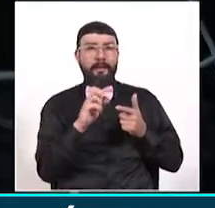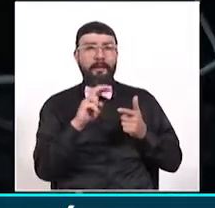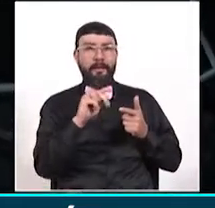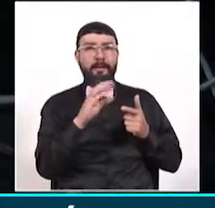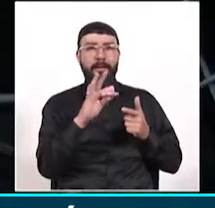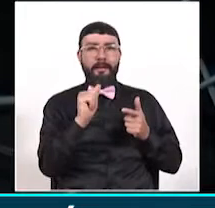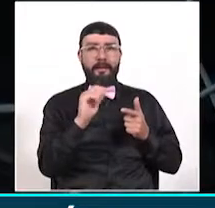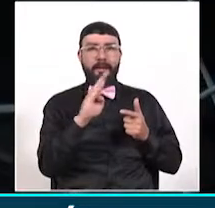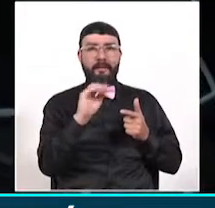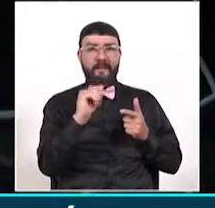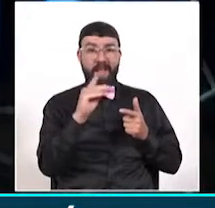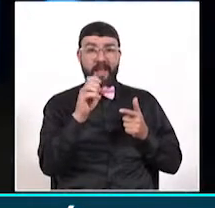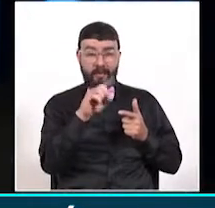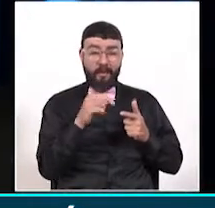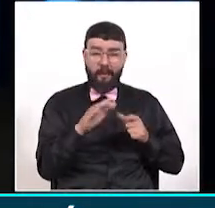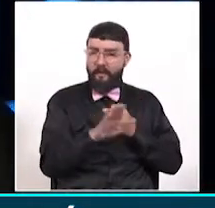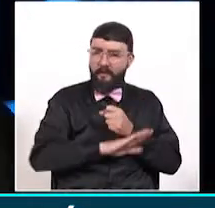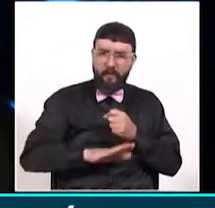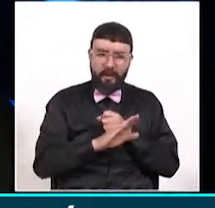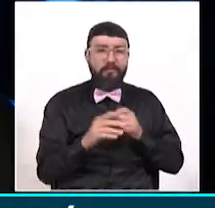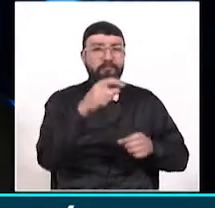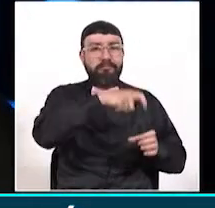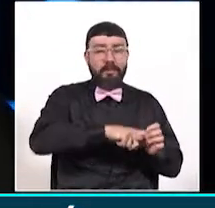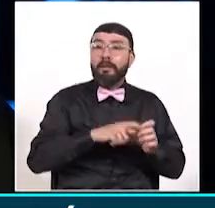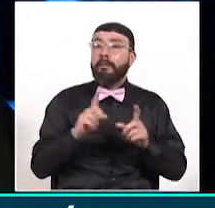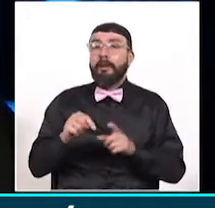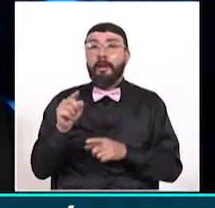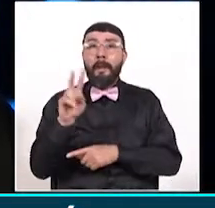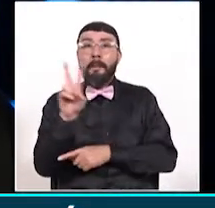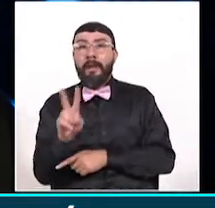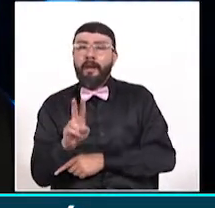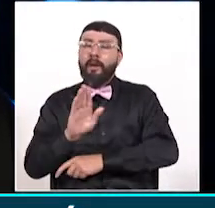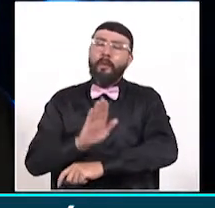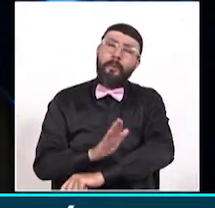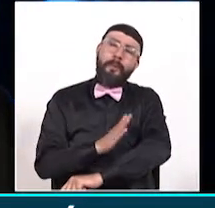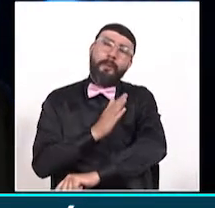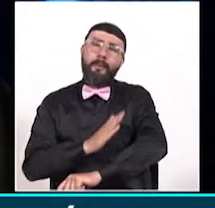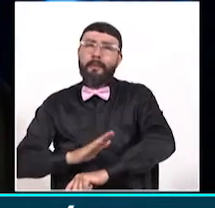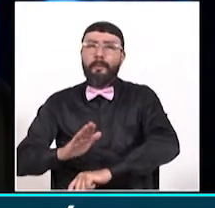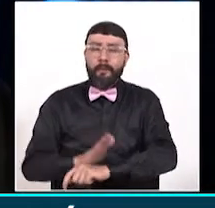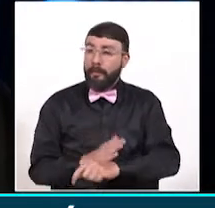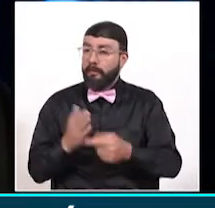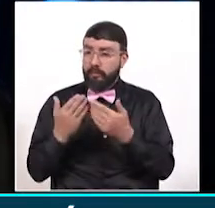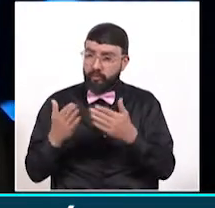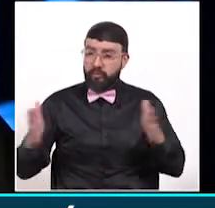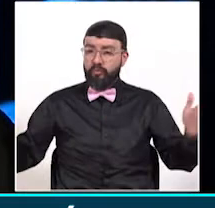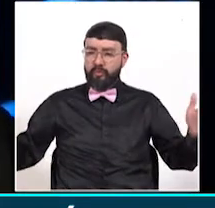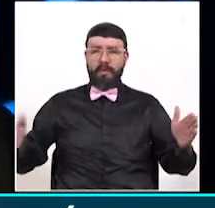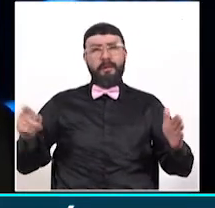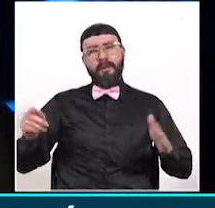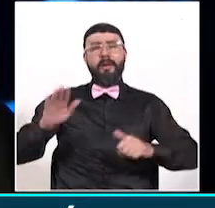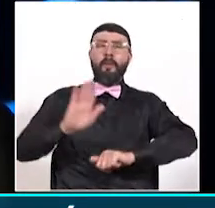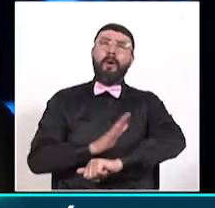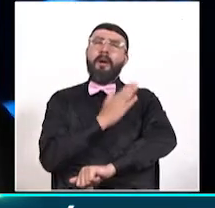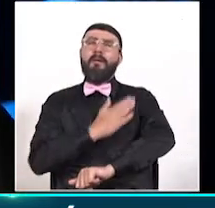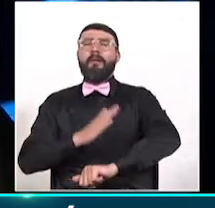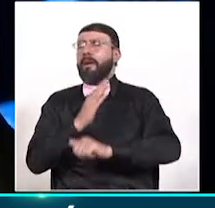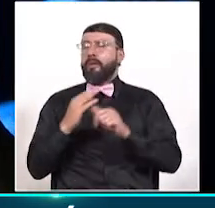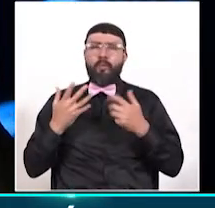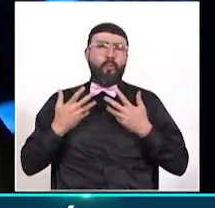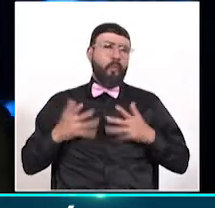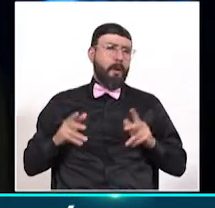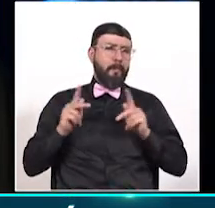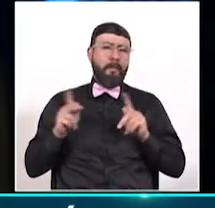y los viernes de concierto, donde abrimos la sala a todos los músicos y todas las personas del